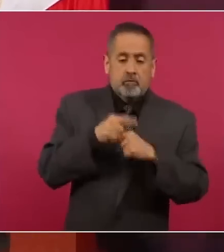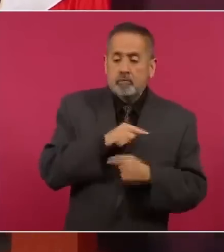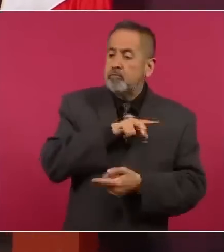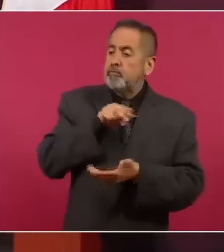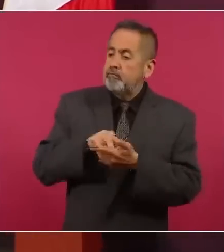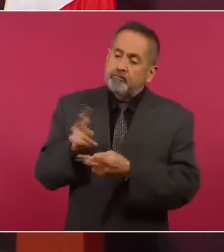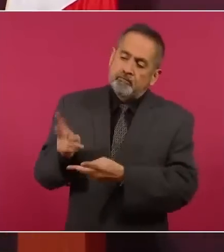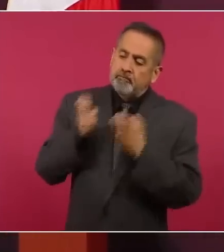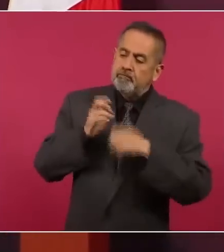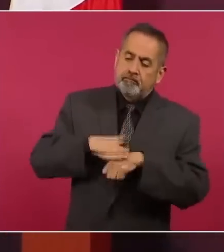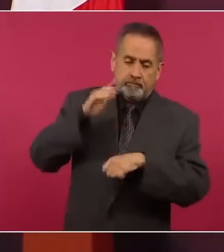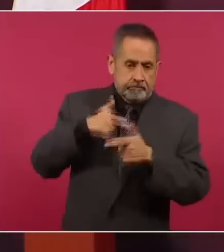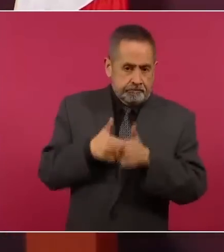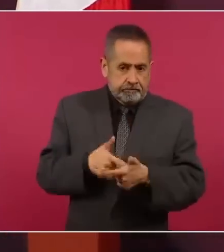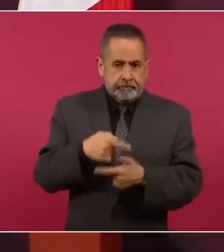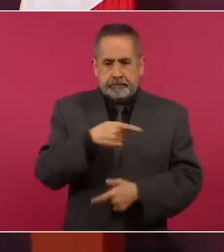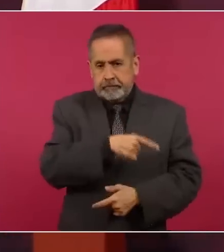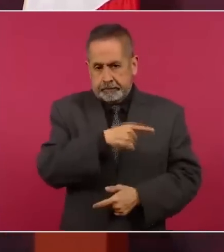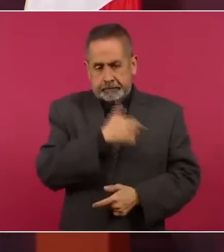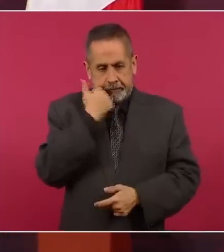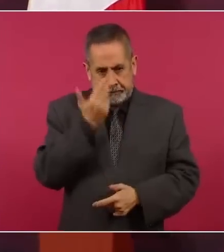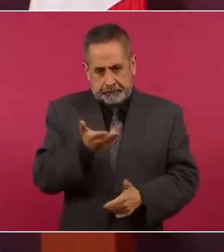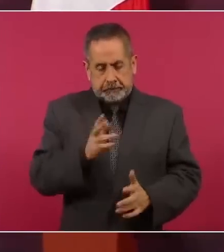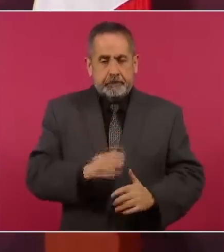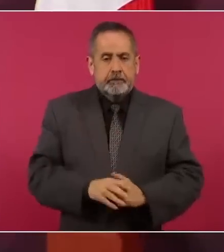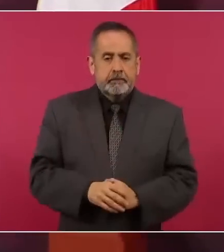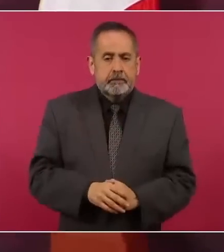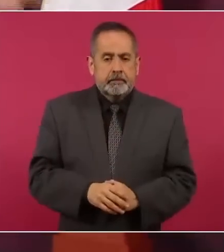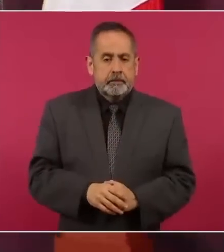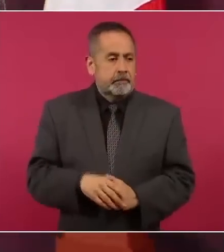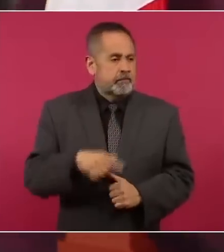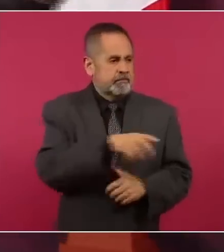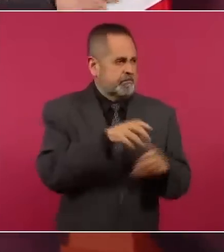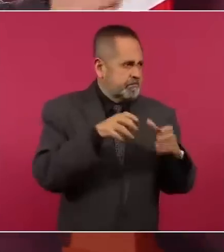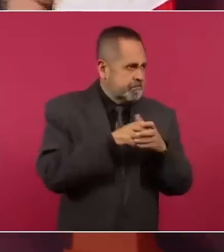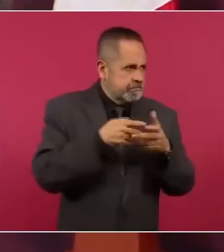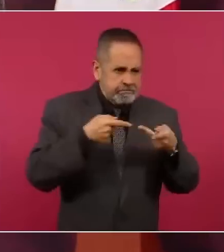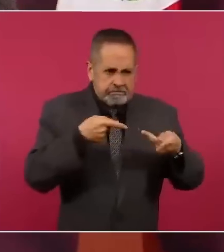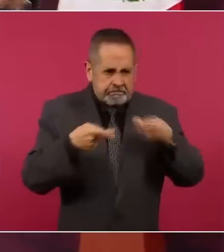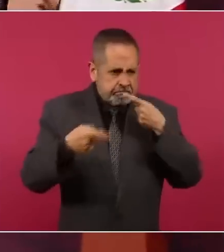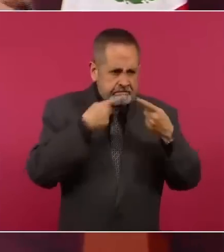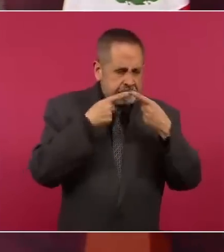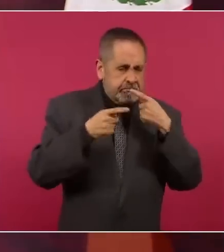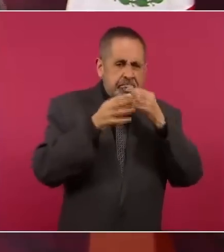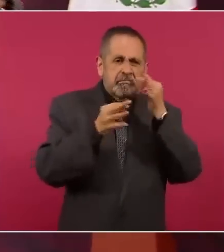tienen una campaña mediática,